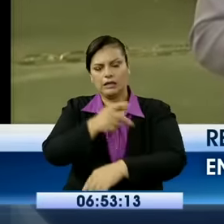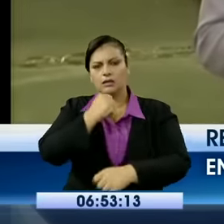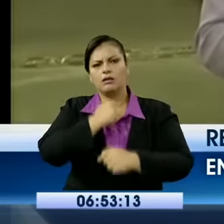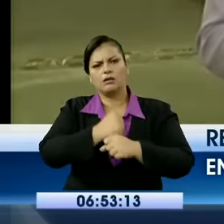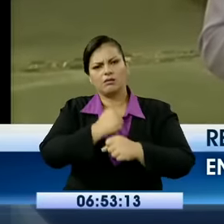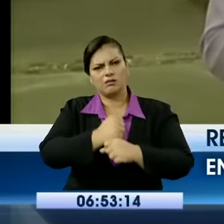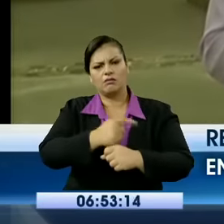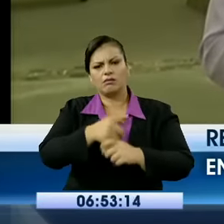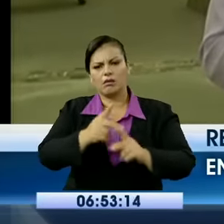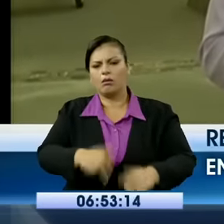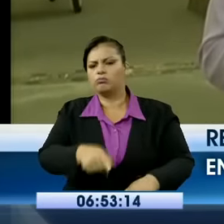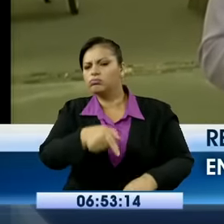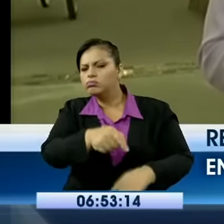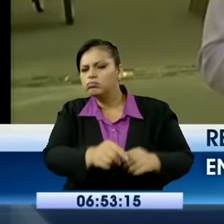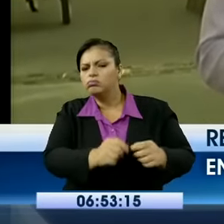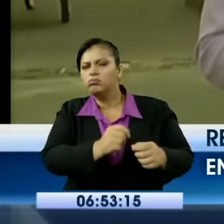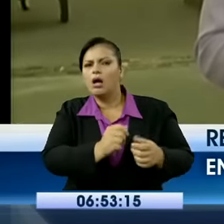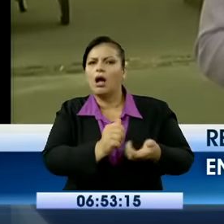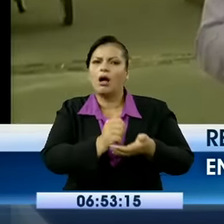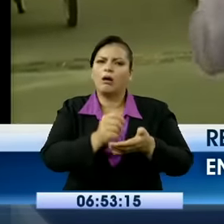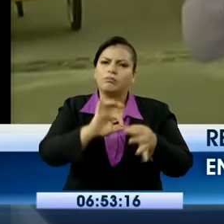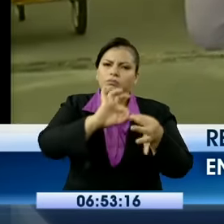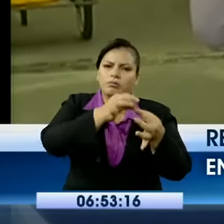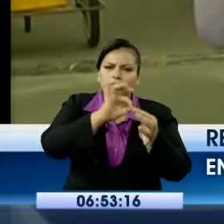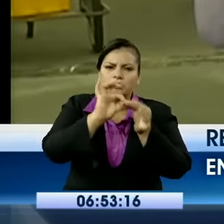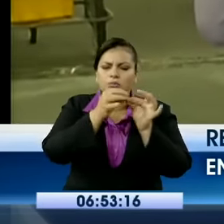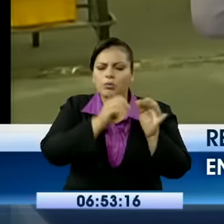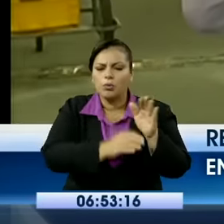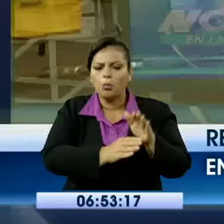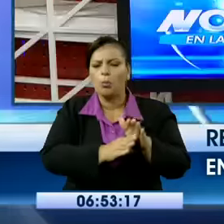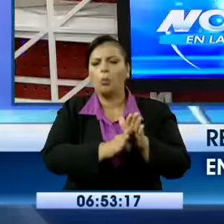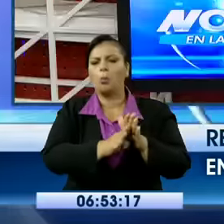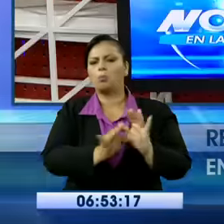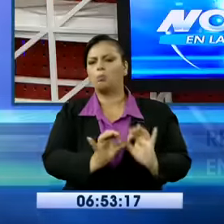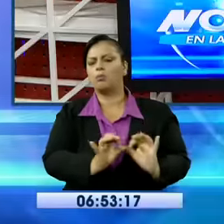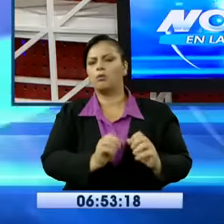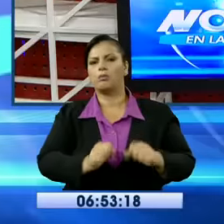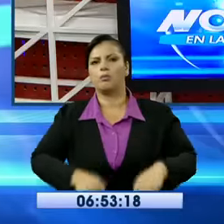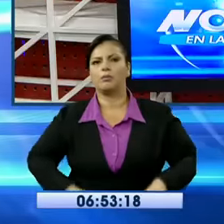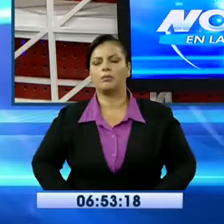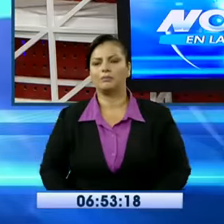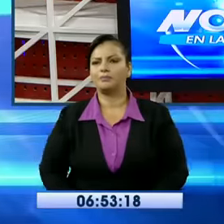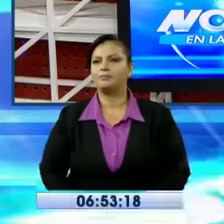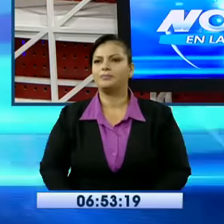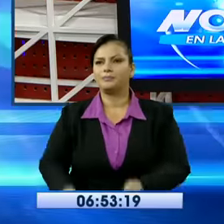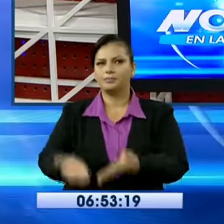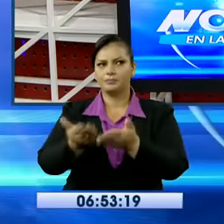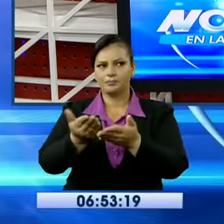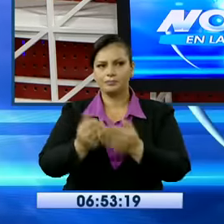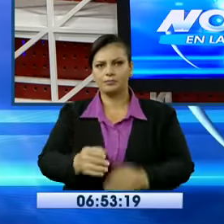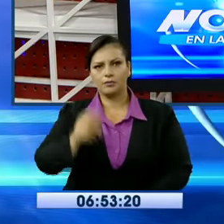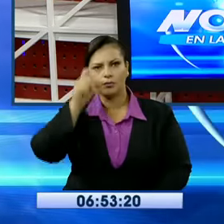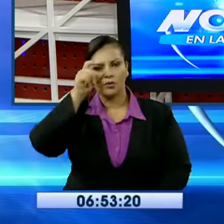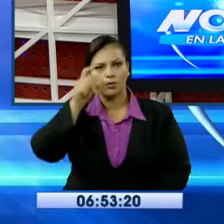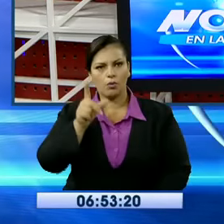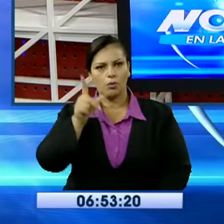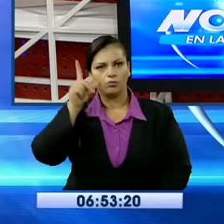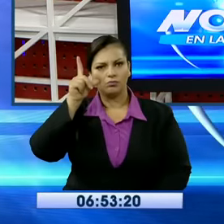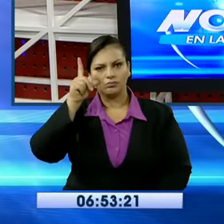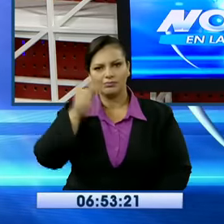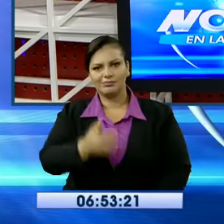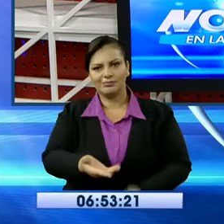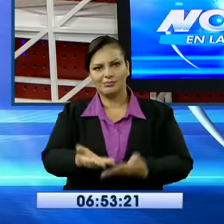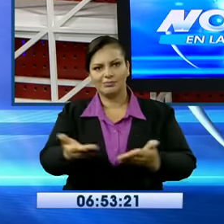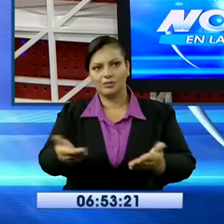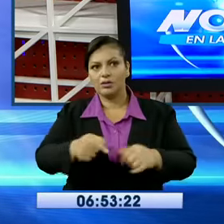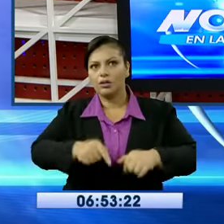de la ciudadanía, en especial de los conductores. Hugo, Luisa y amigos televidentes, un excelente día. Comienza a lloviznar